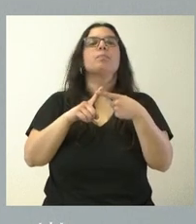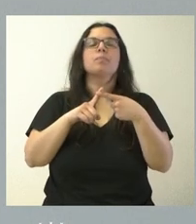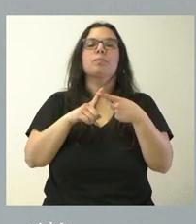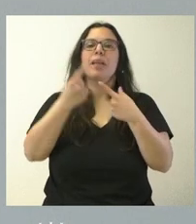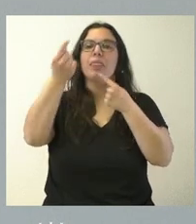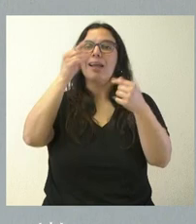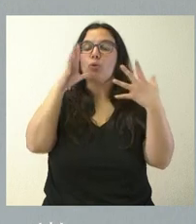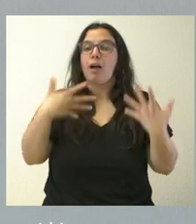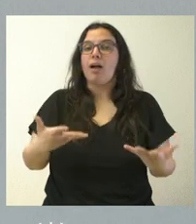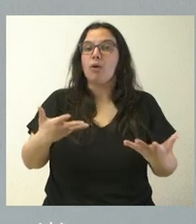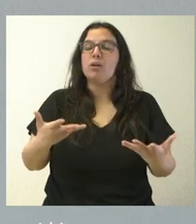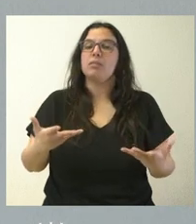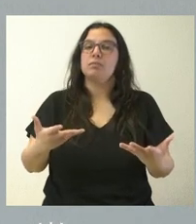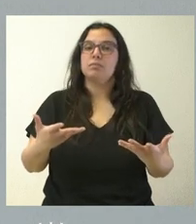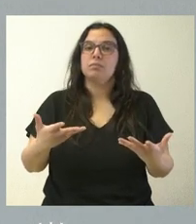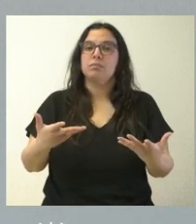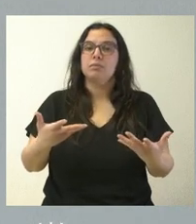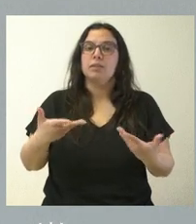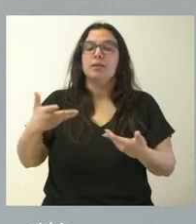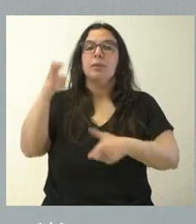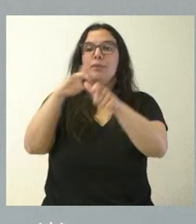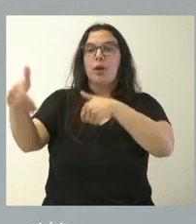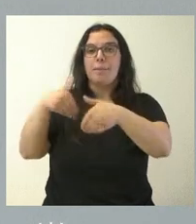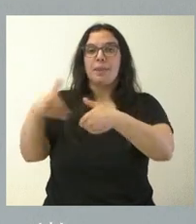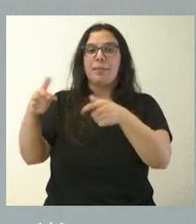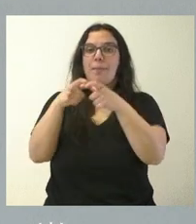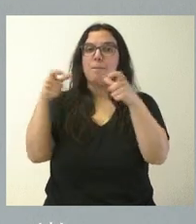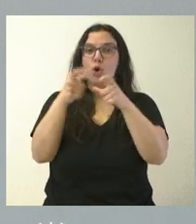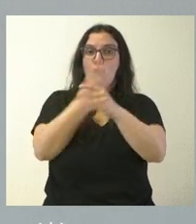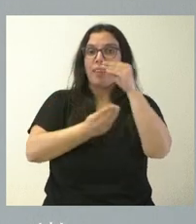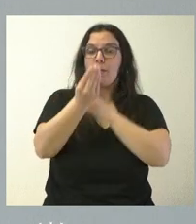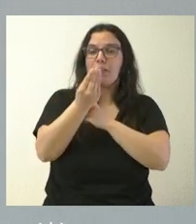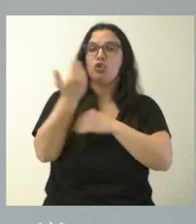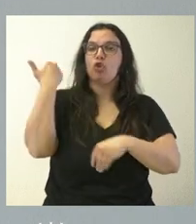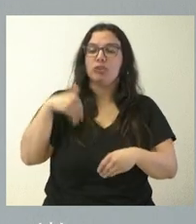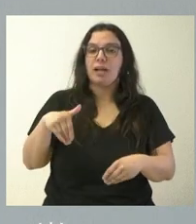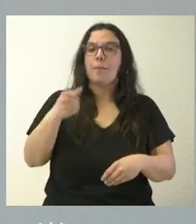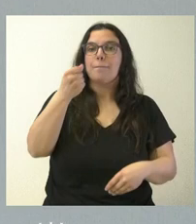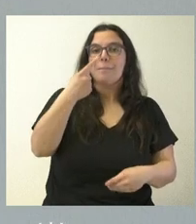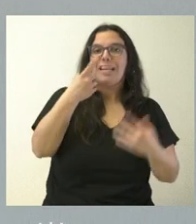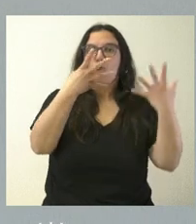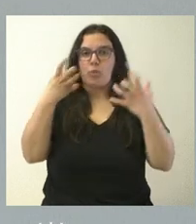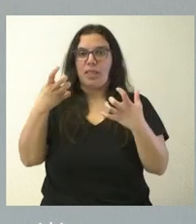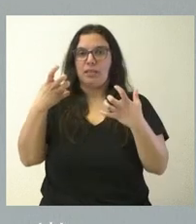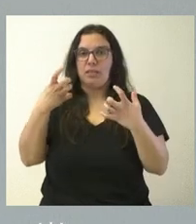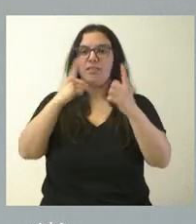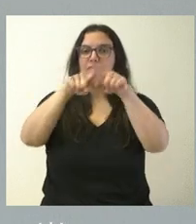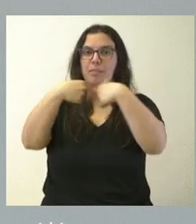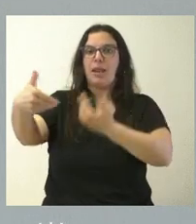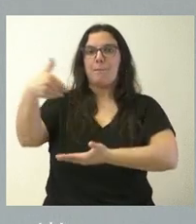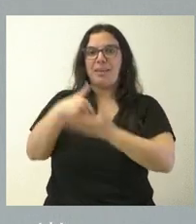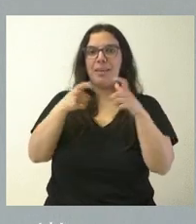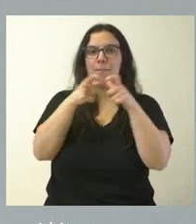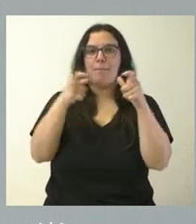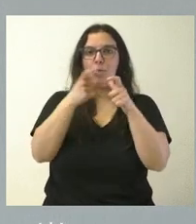actual de solicitudes de este bononacimiento son ya 1.900 las familias que han solicitado